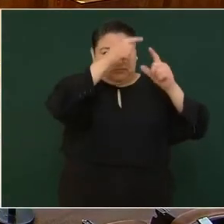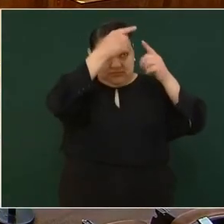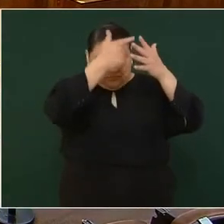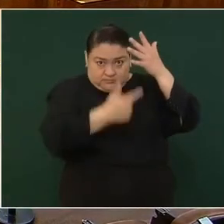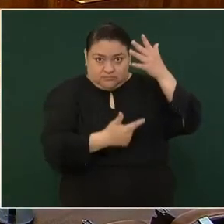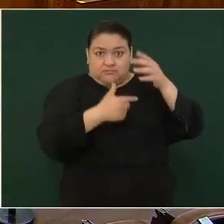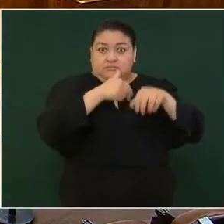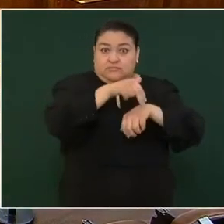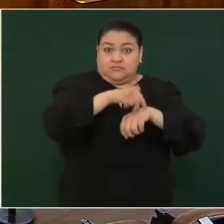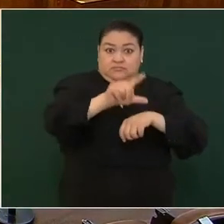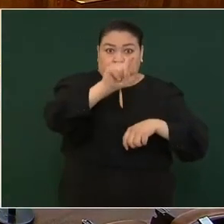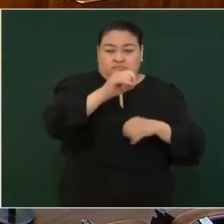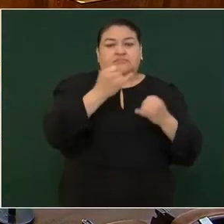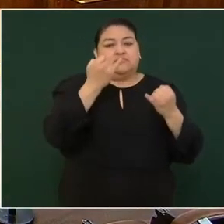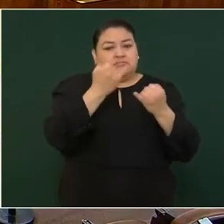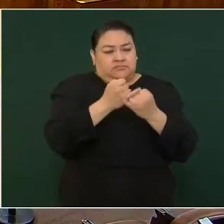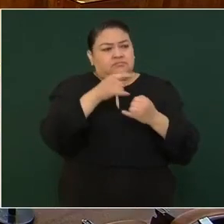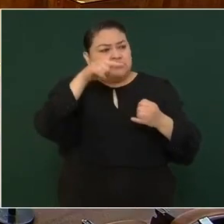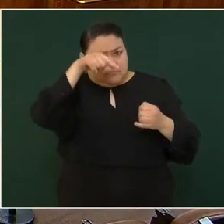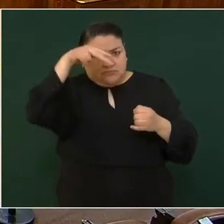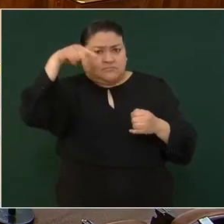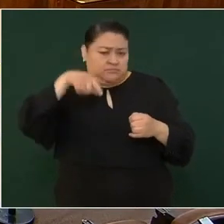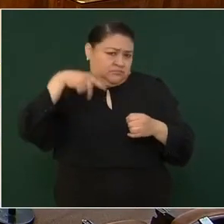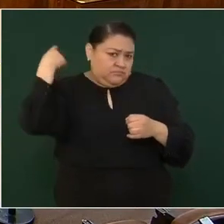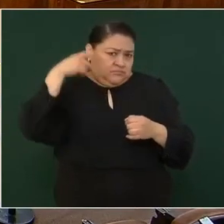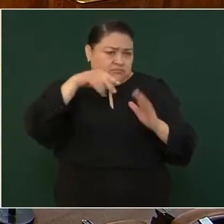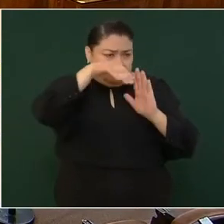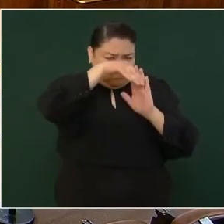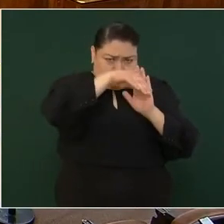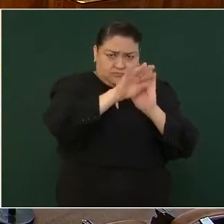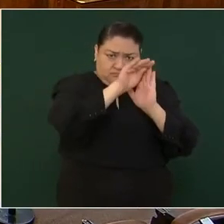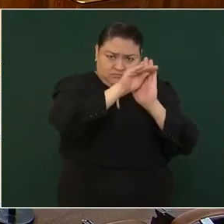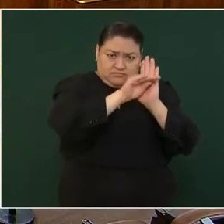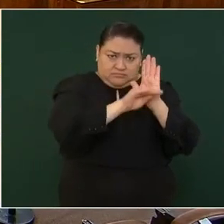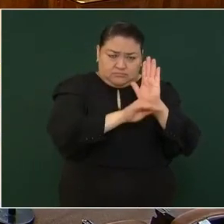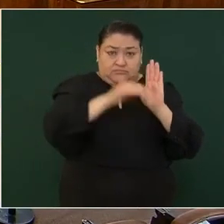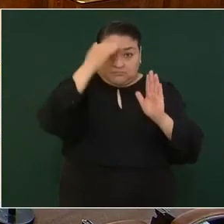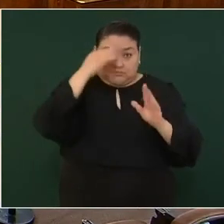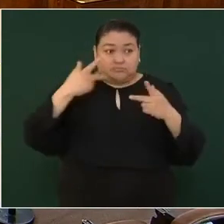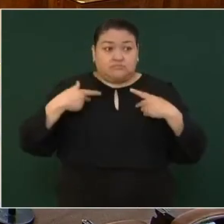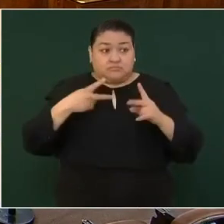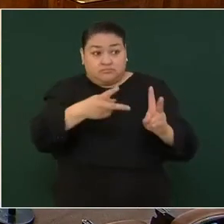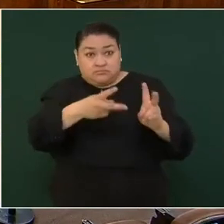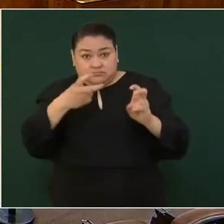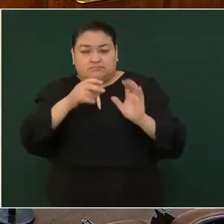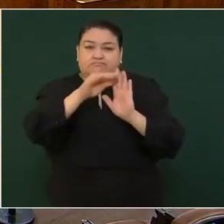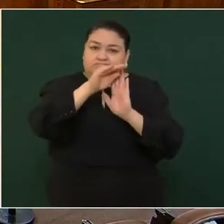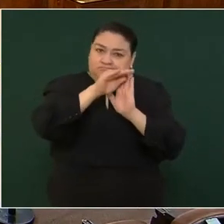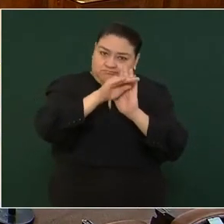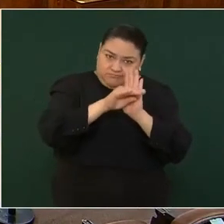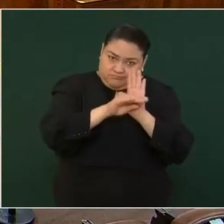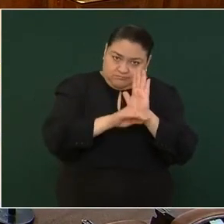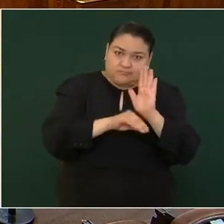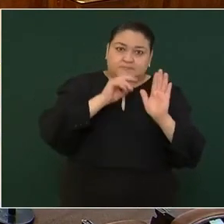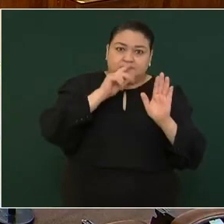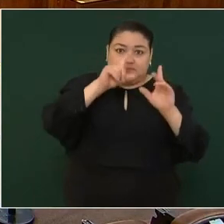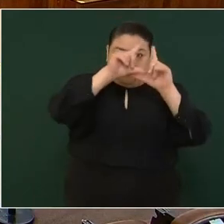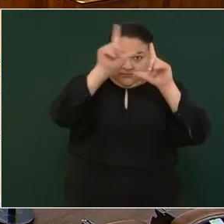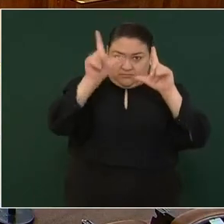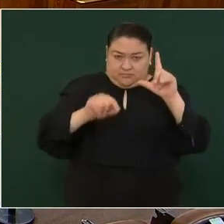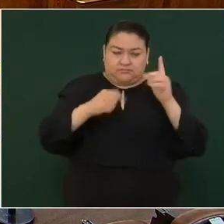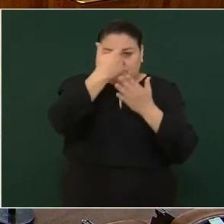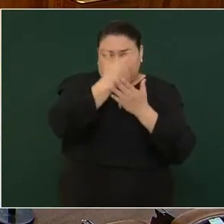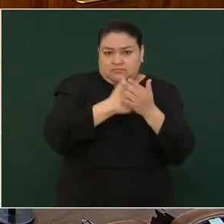y la tendencia también hacia la baja. La extorsión hacia la baja en el 23 lugar a nivel nacional.